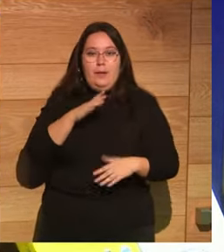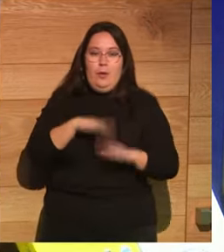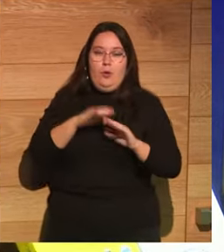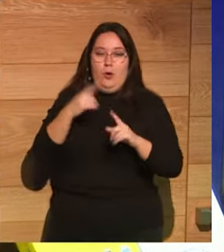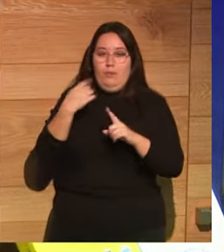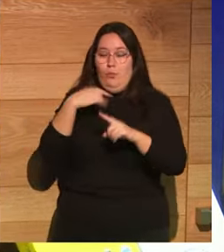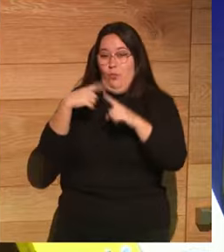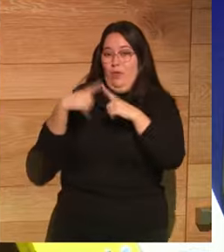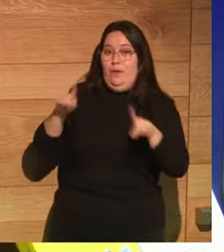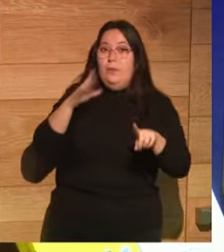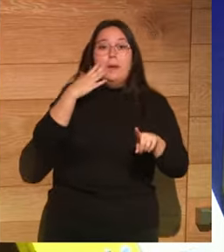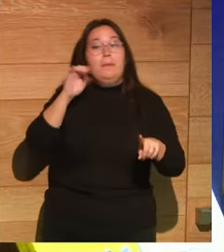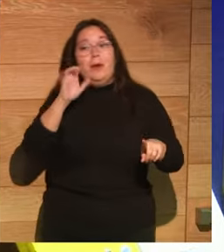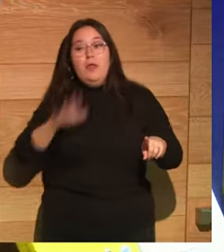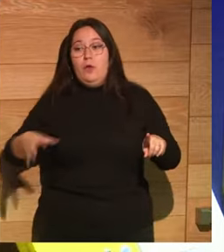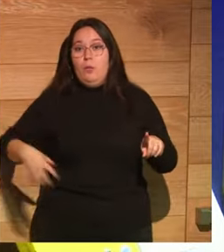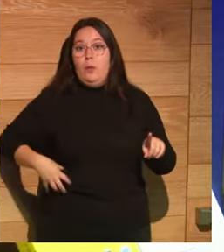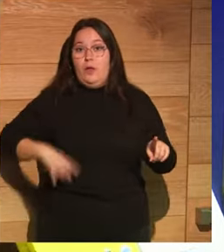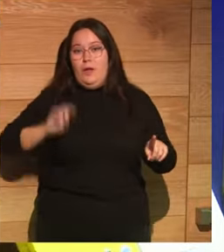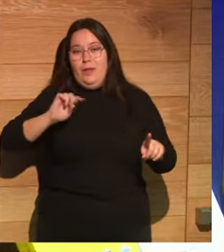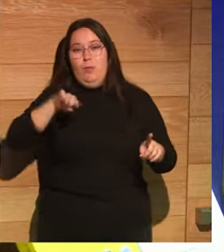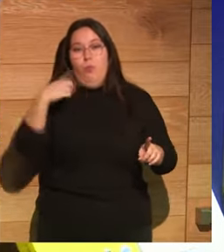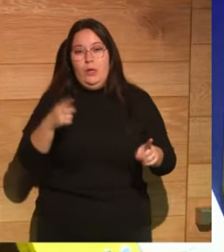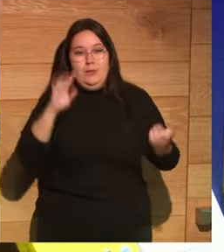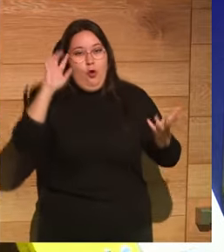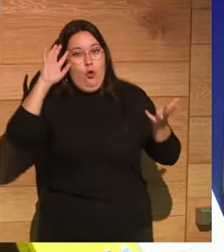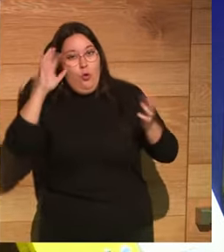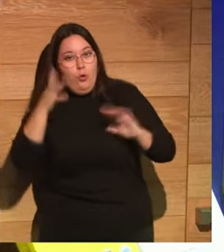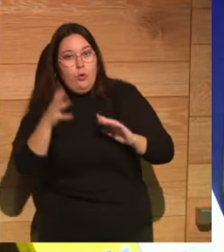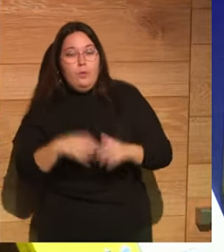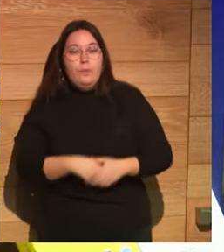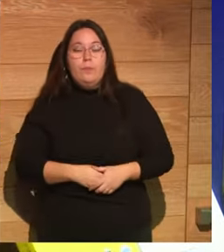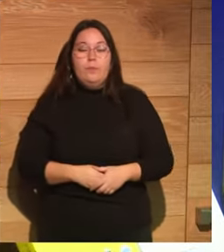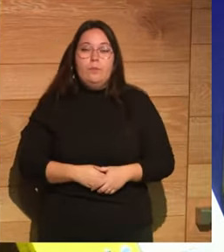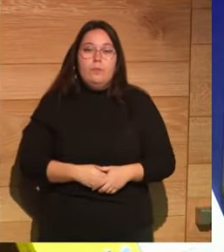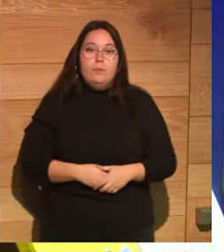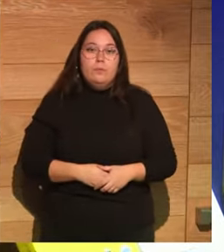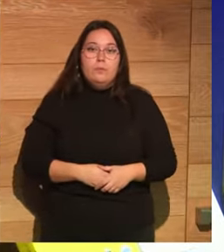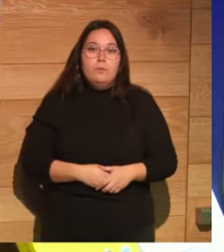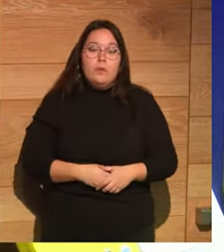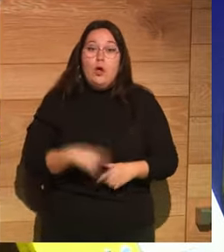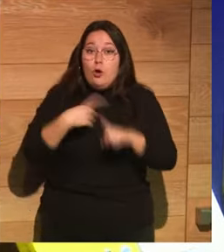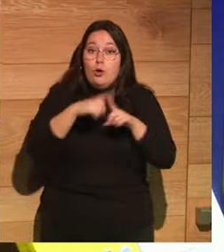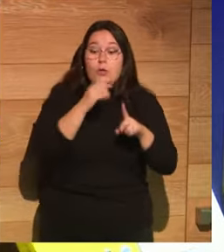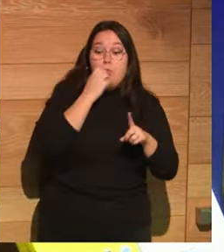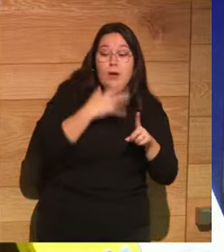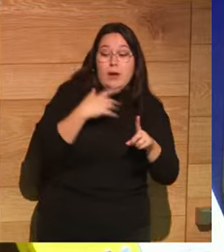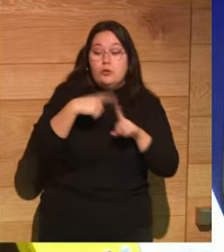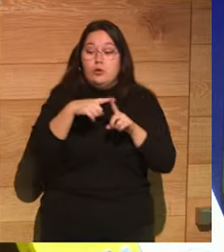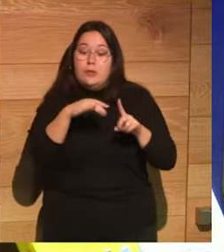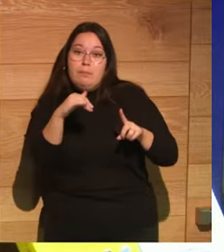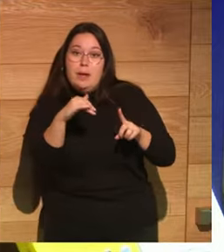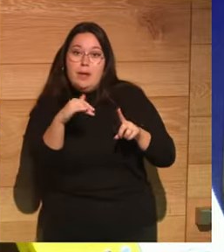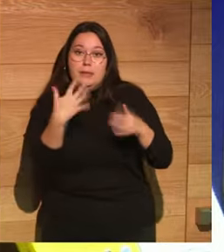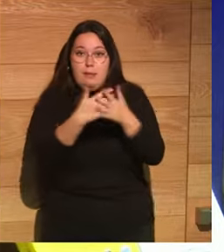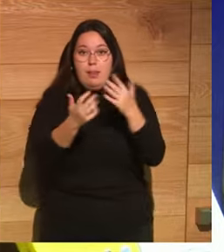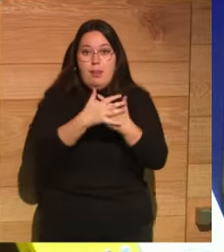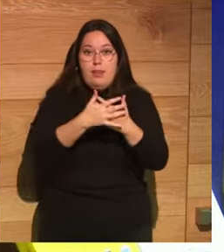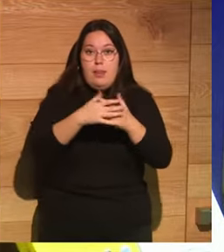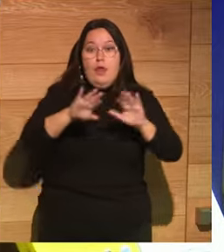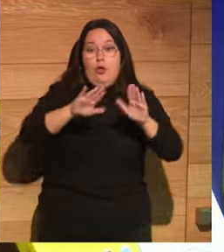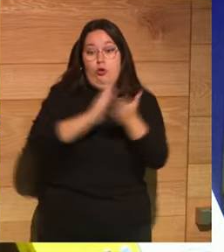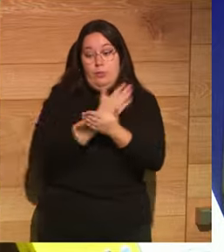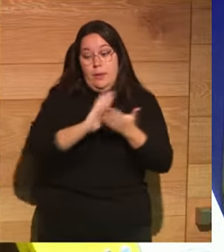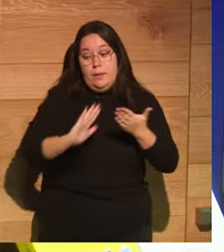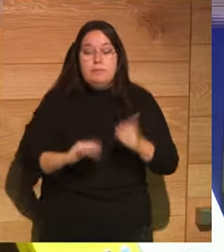parezca que era un gran emperador que se acabó volviendo loco porque Suetonio lo que hace es coger hechos buenos y malos de la vida de Calígula los